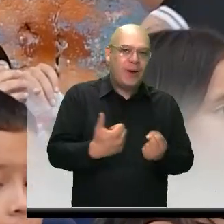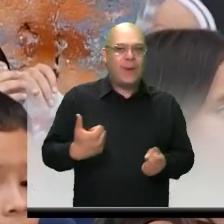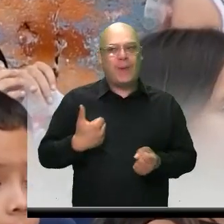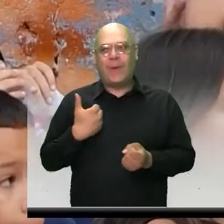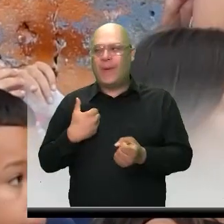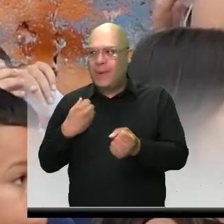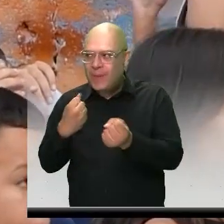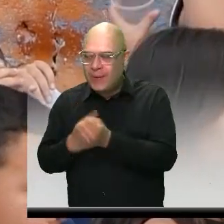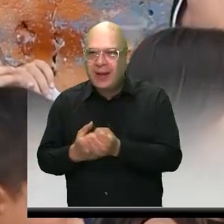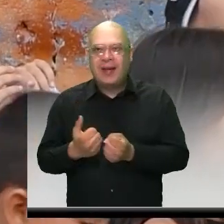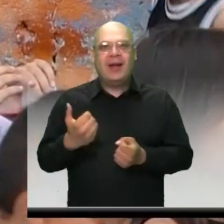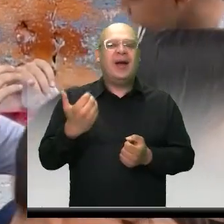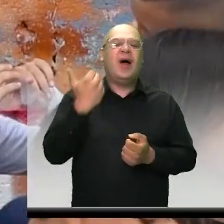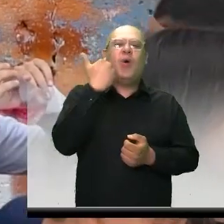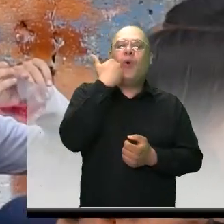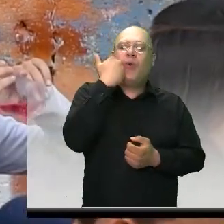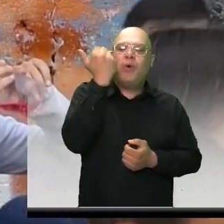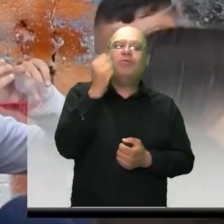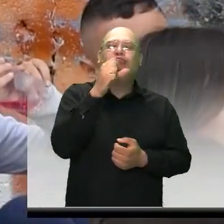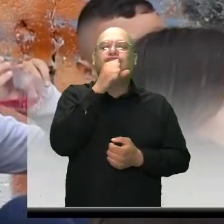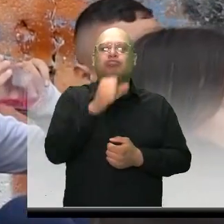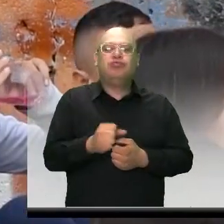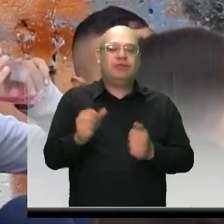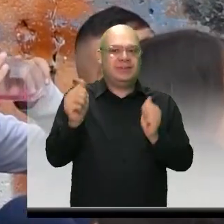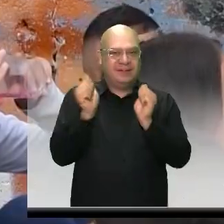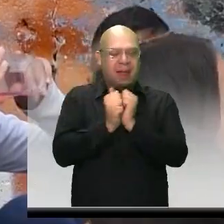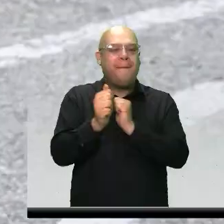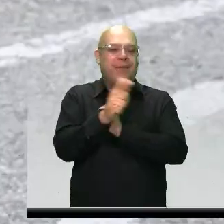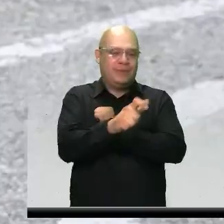del adulto mayor y la ciudadanía toda.